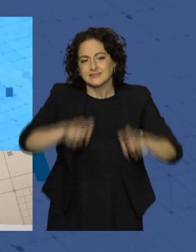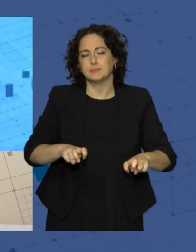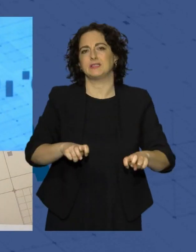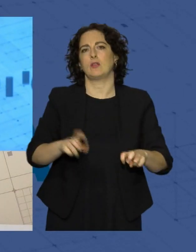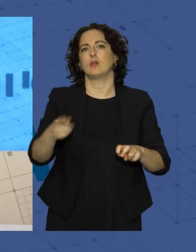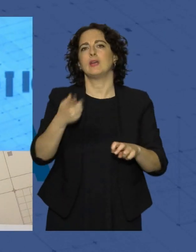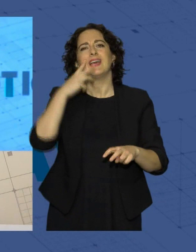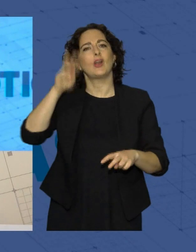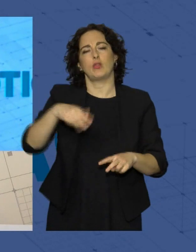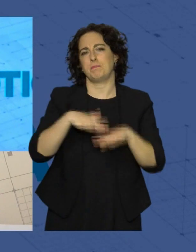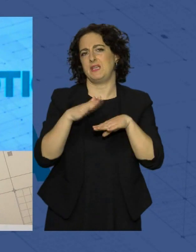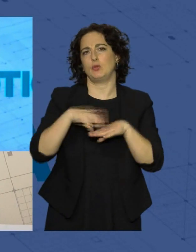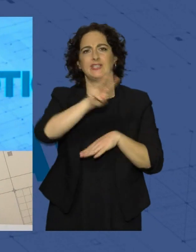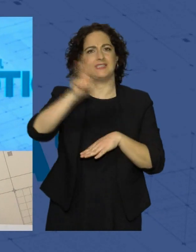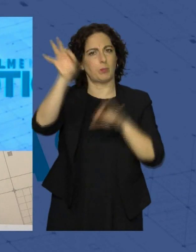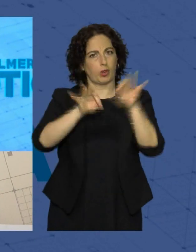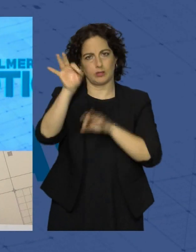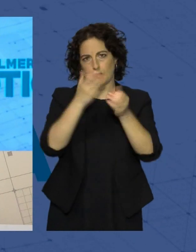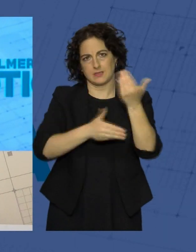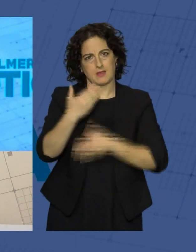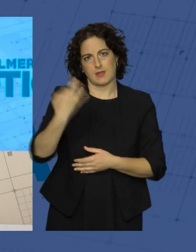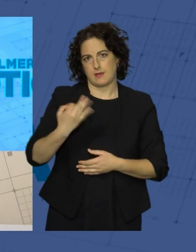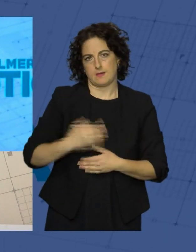el 33% de discapacidad.